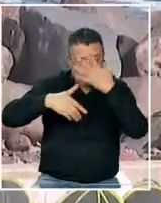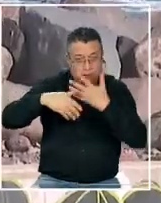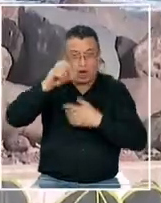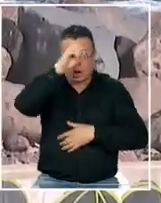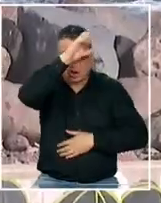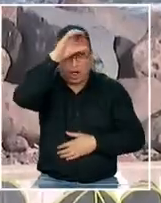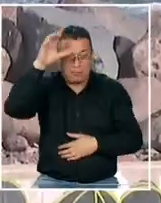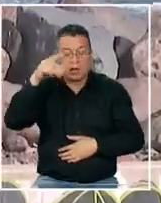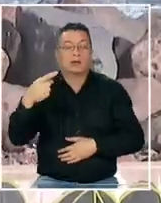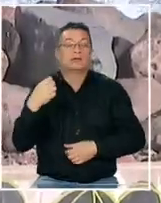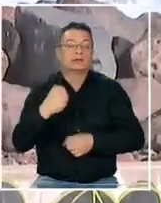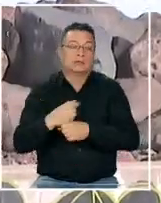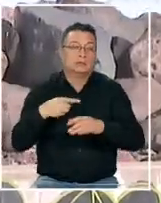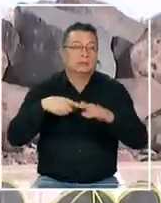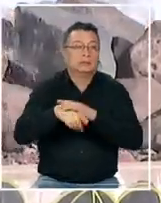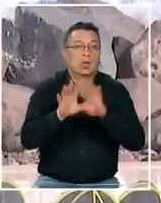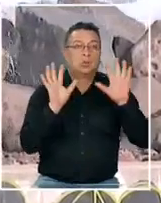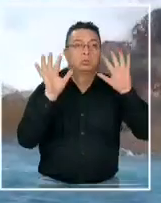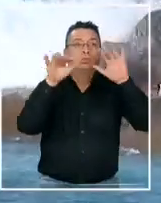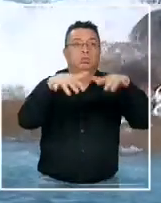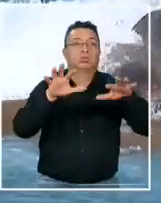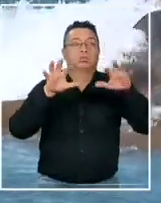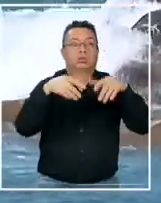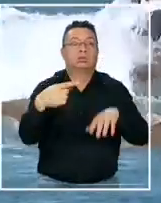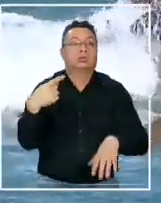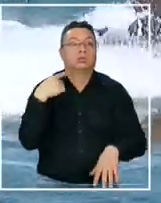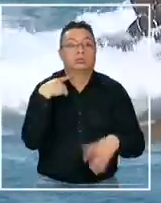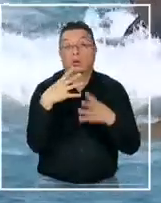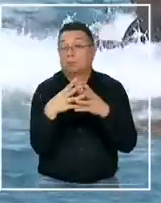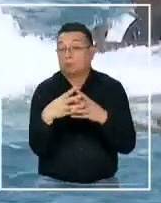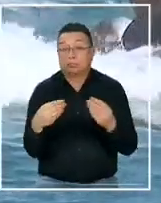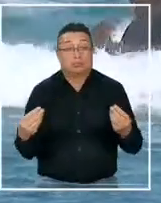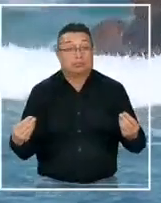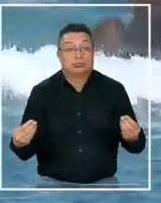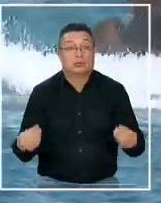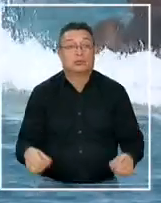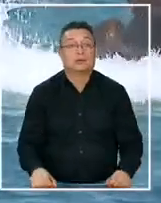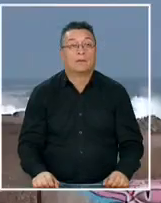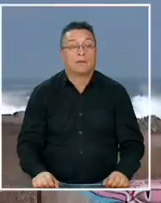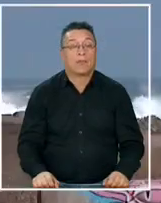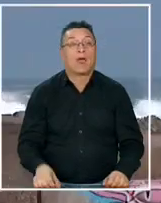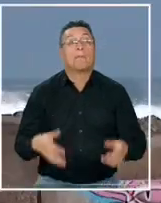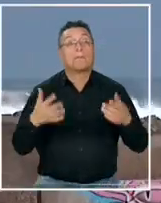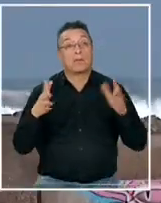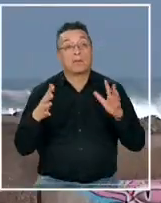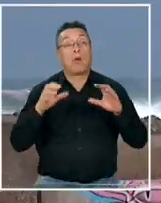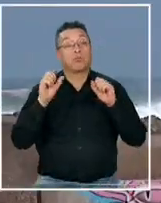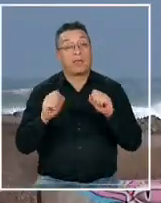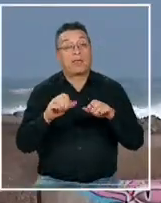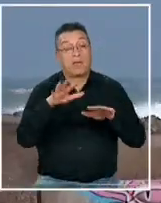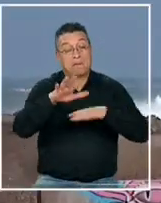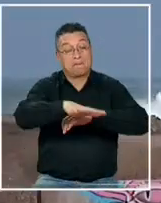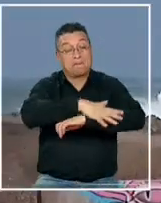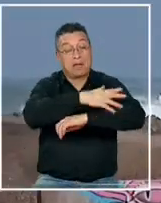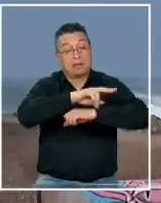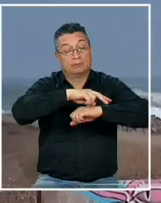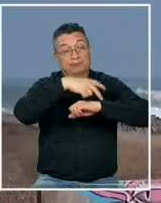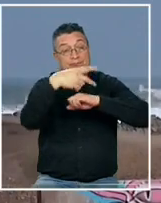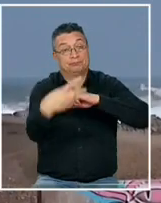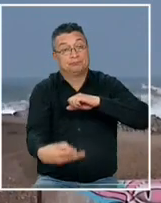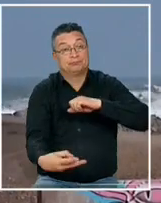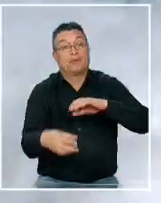víctima de la intensidad de las olas aún se desconoce su paradero presuntamente podría haber caído al mar y bajo